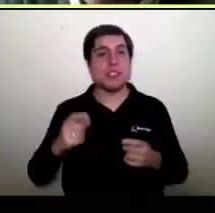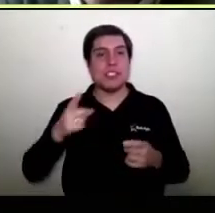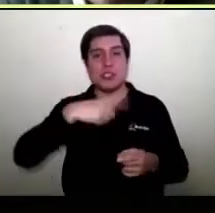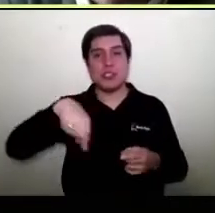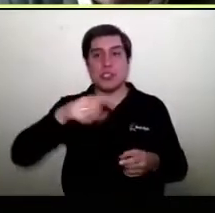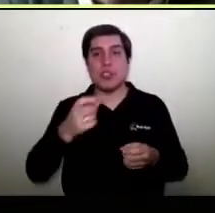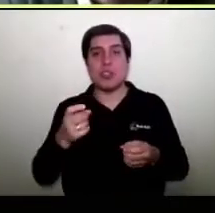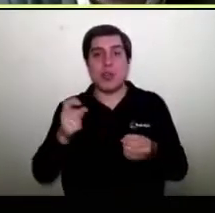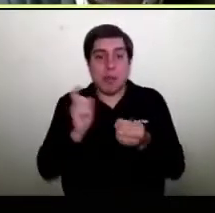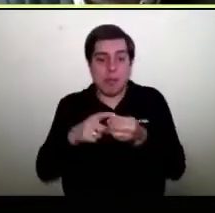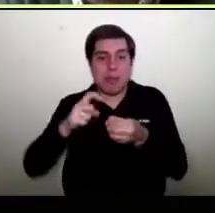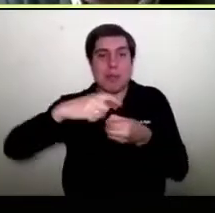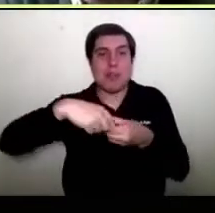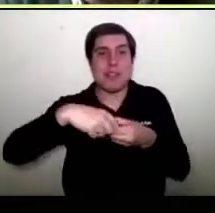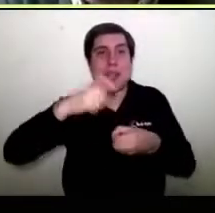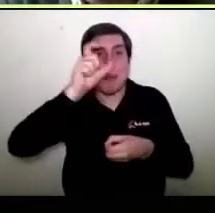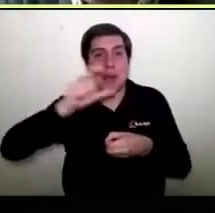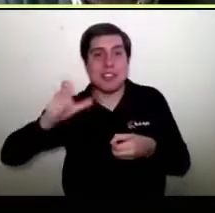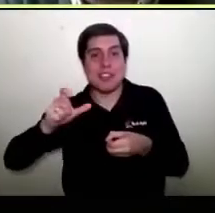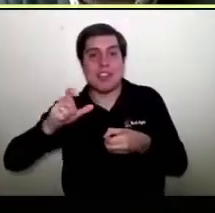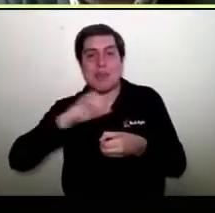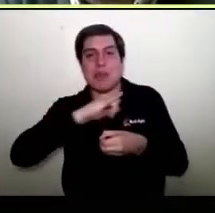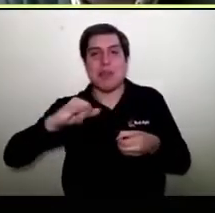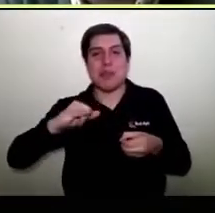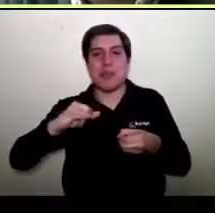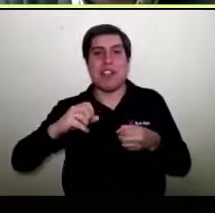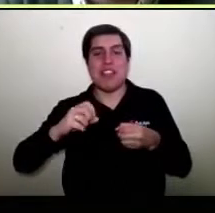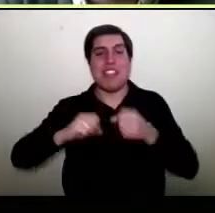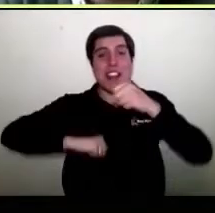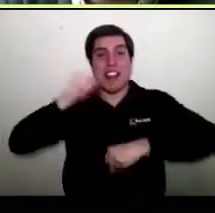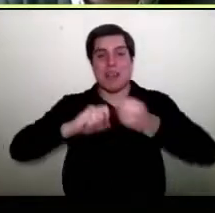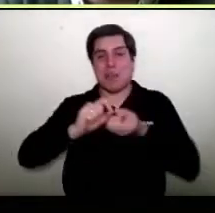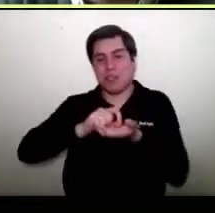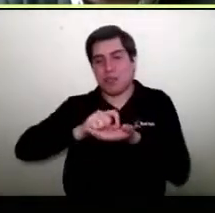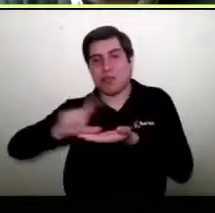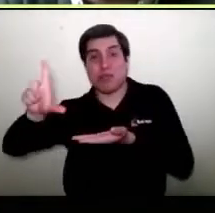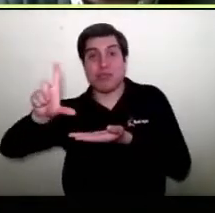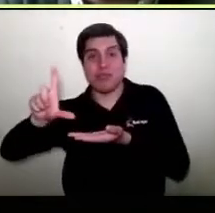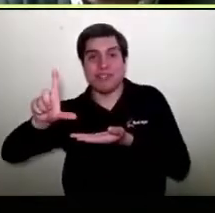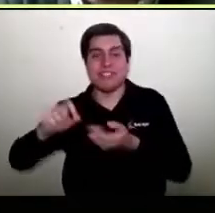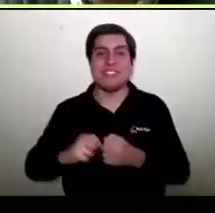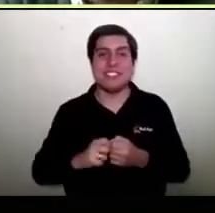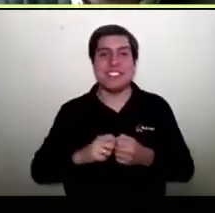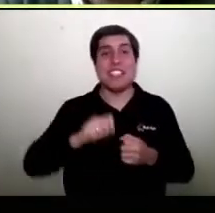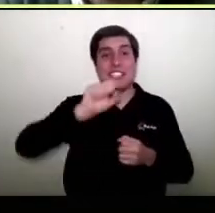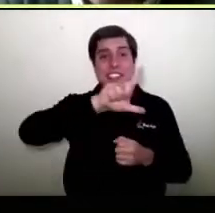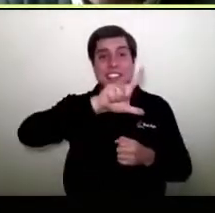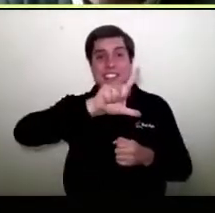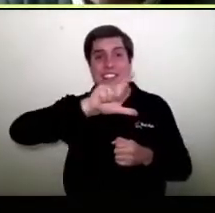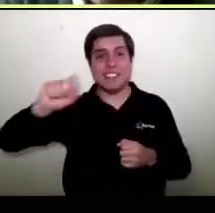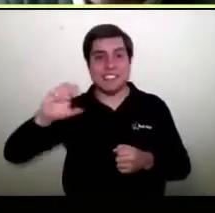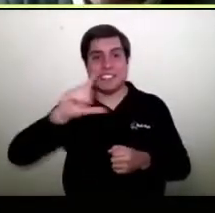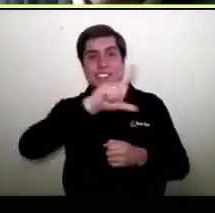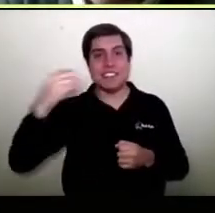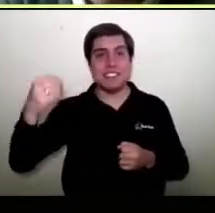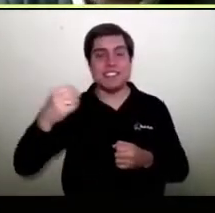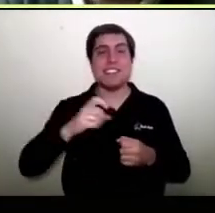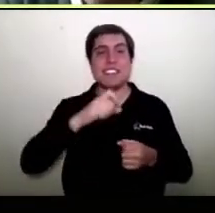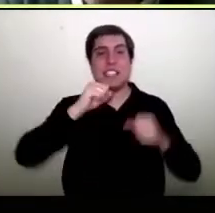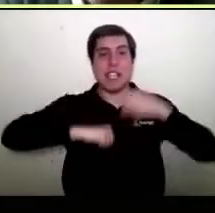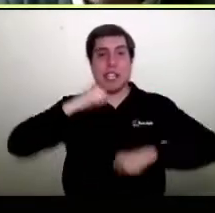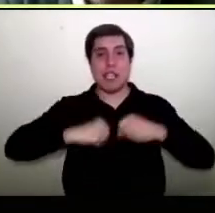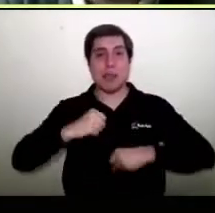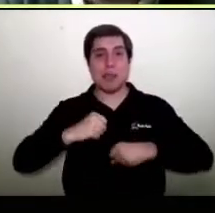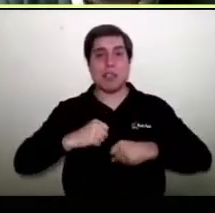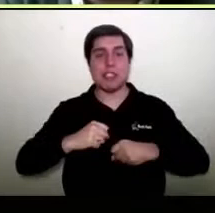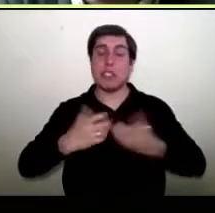pero multiplicamos negocios. Hoy día, si bien somos 700 las empresas que están detrás de Comunidad C, hoy día hay muchos